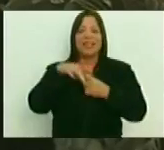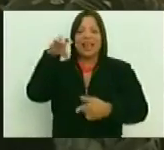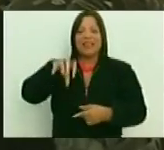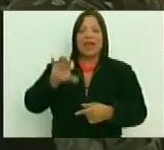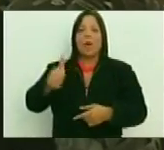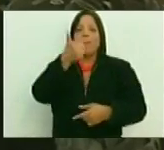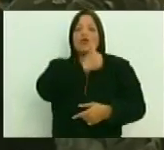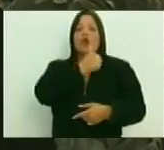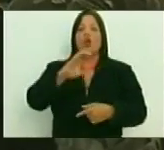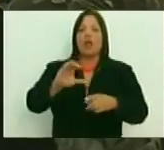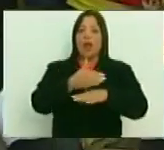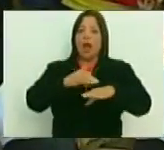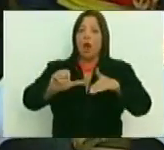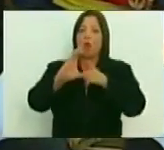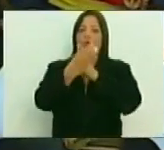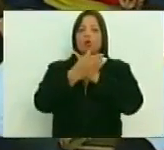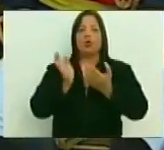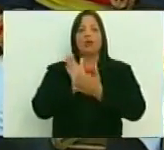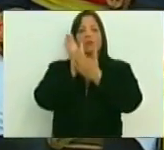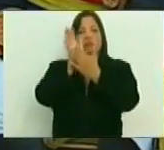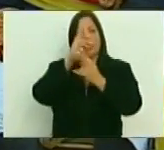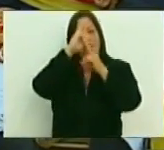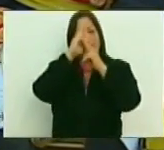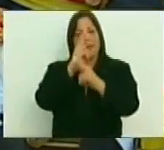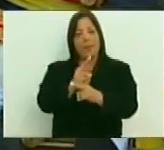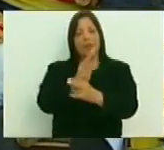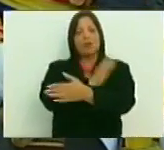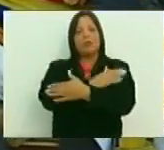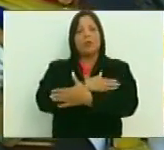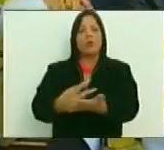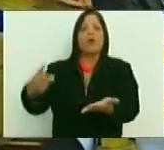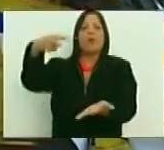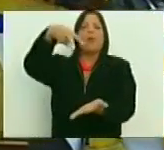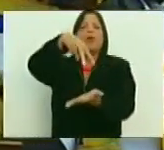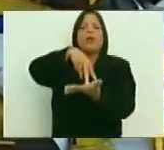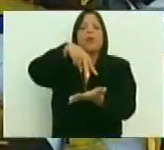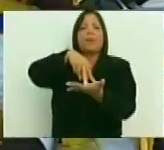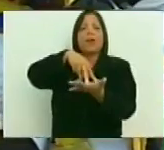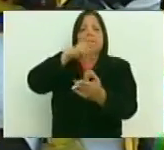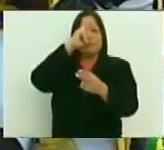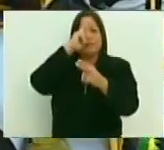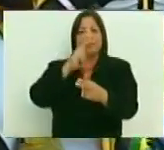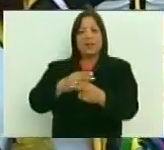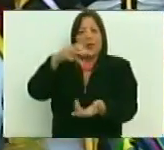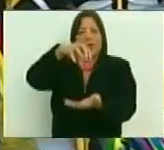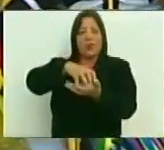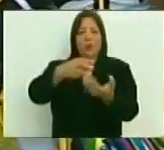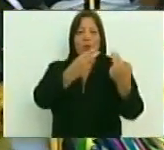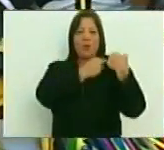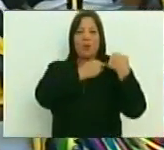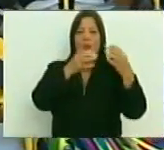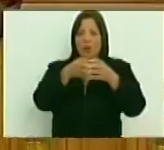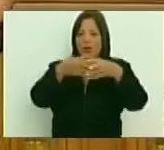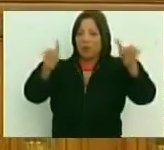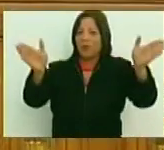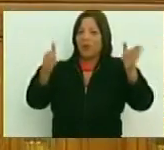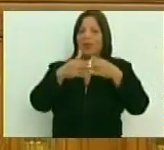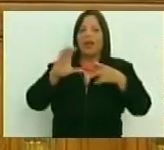Mayor de la Cultura, a quien presento mi respeto, y por favor pónganse de pie, Estado Mayor de la Cultura Ampliado,